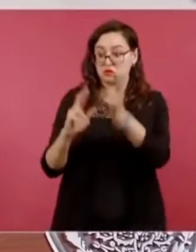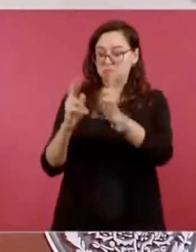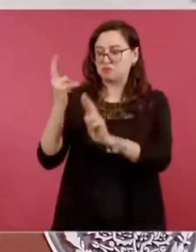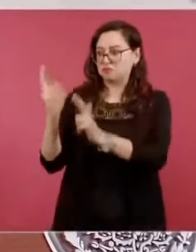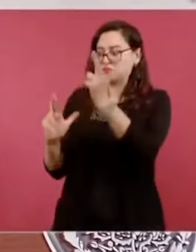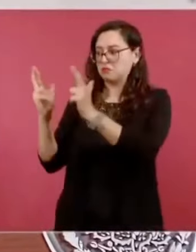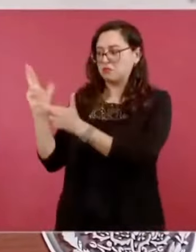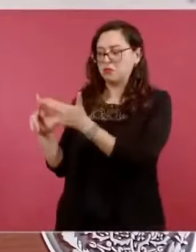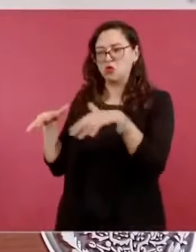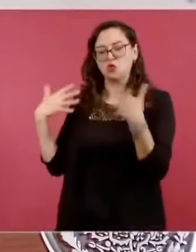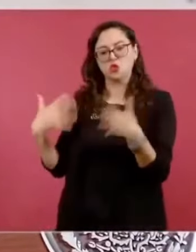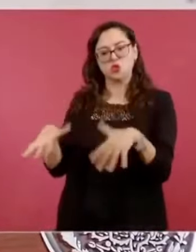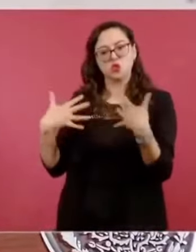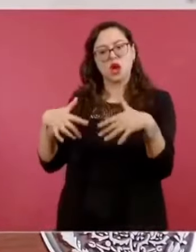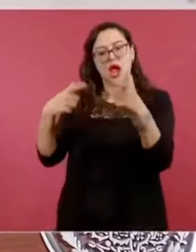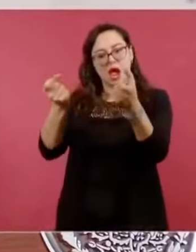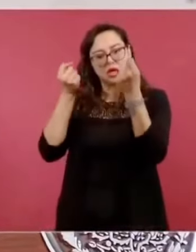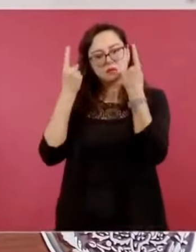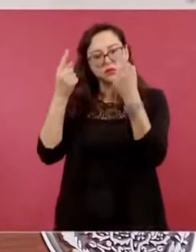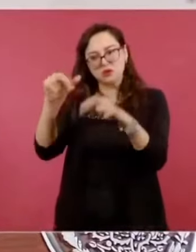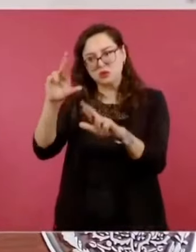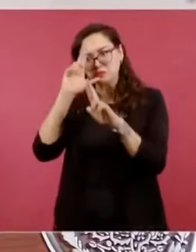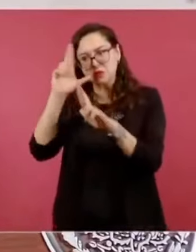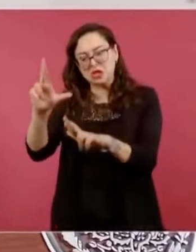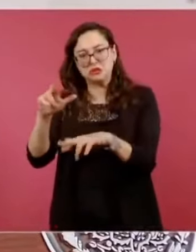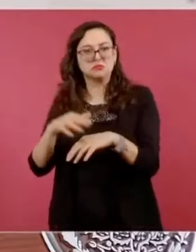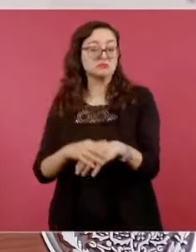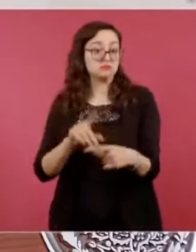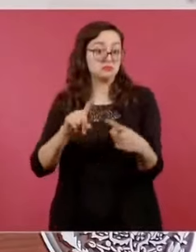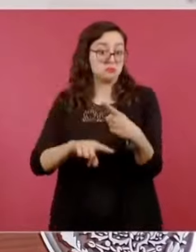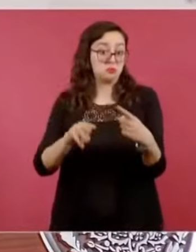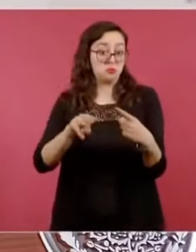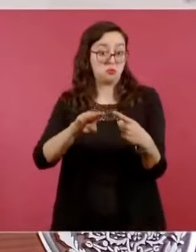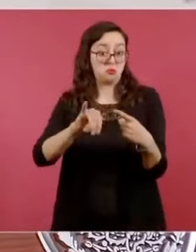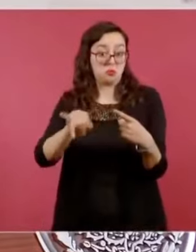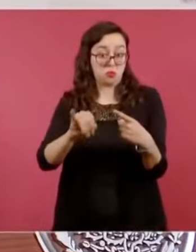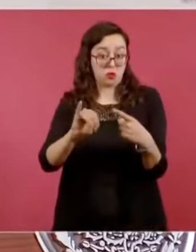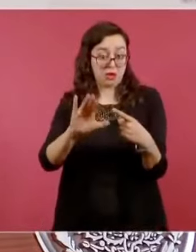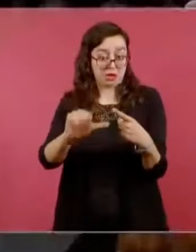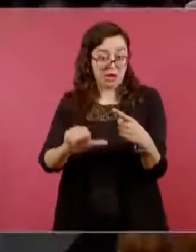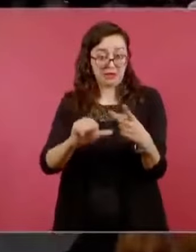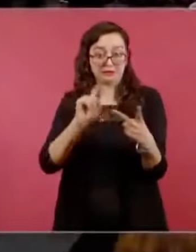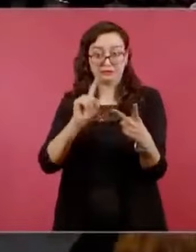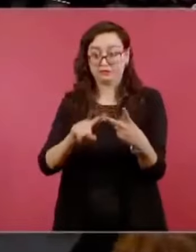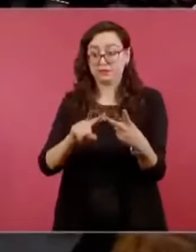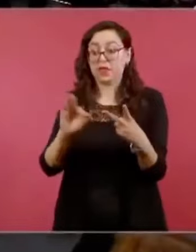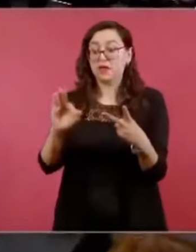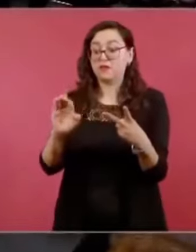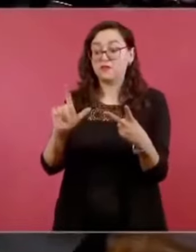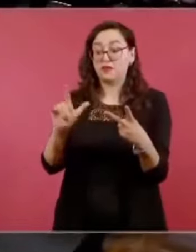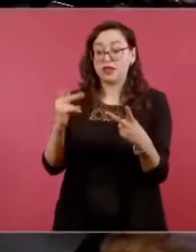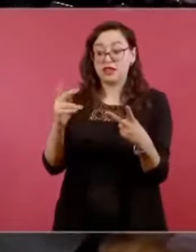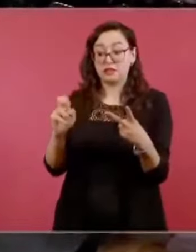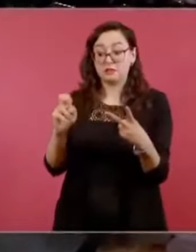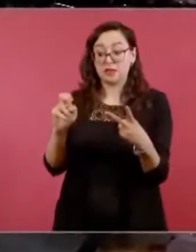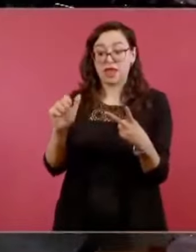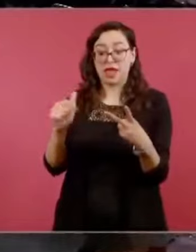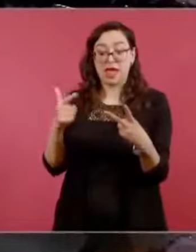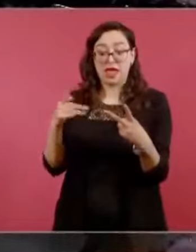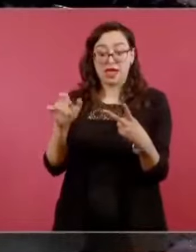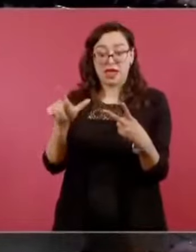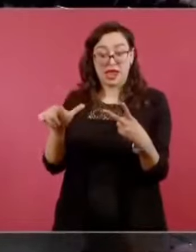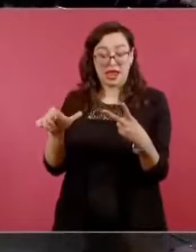Mújica y Felipe Ángeles, igual que dirigentes de la talla de Catarino